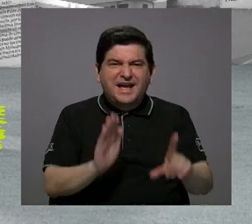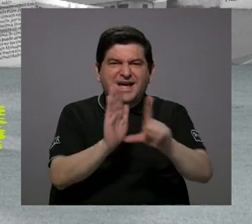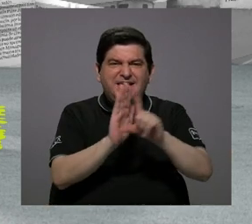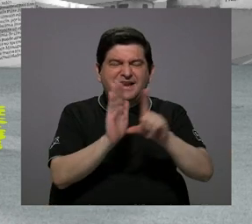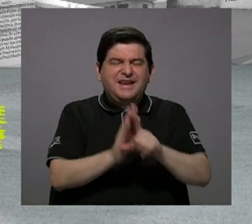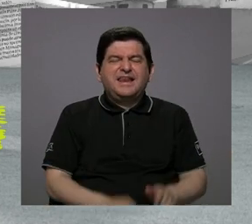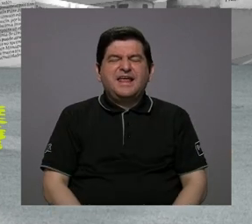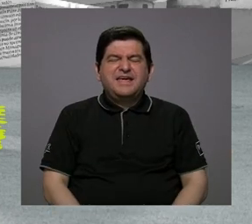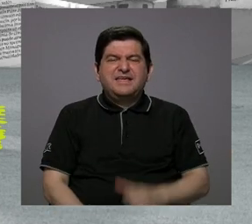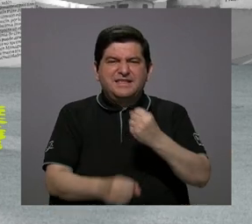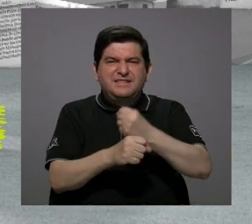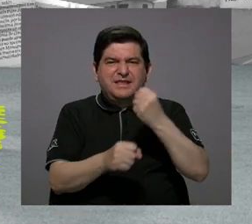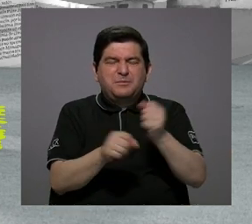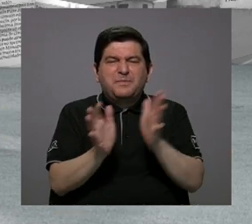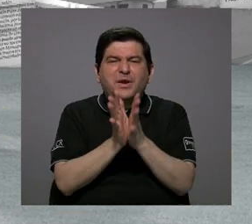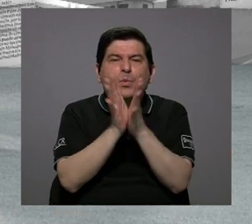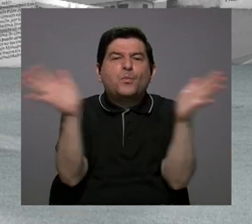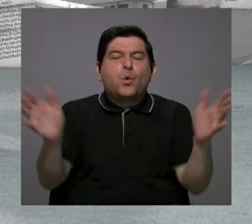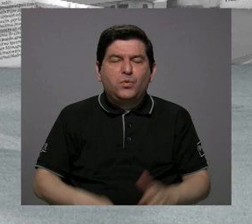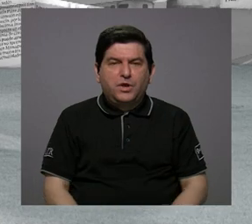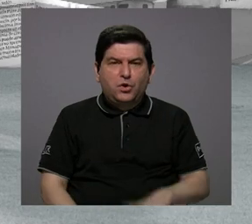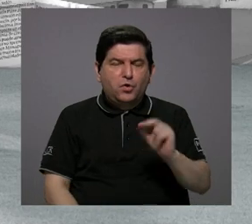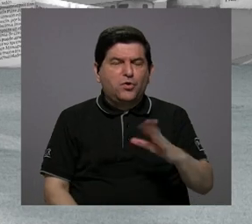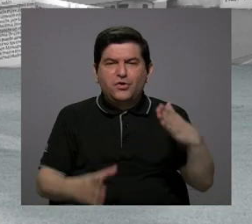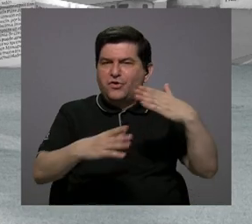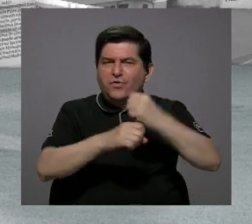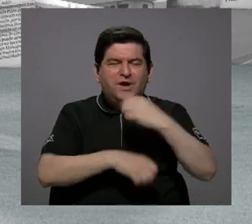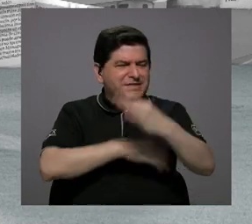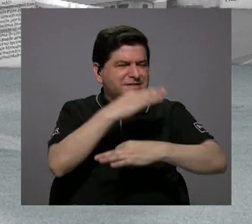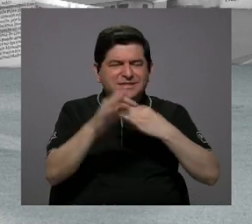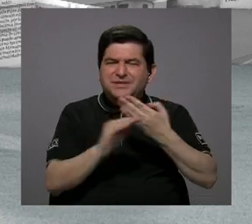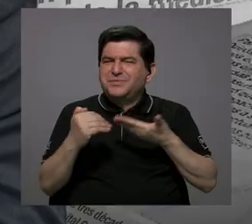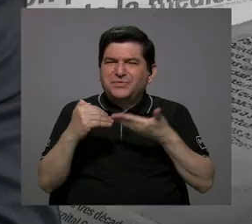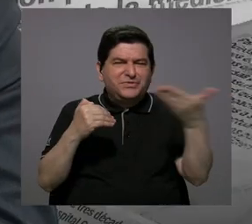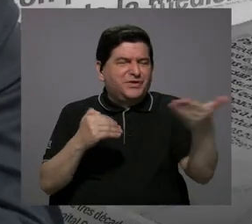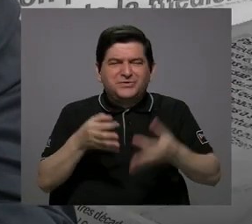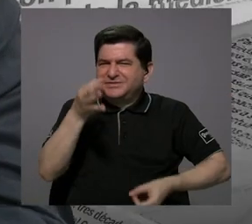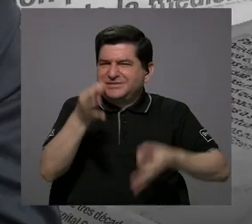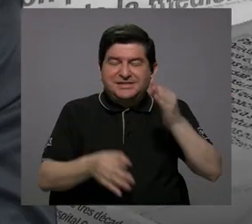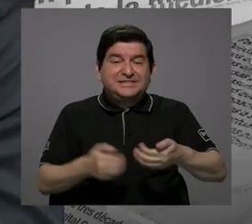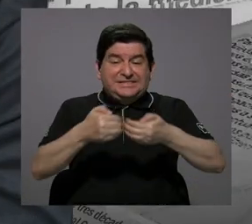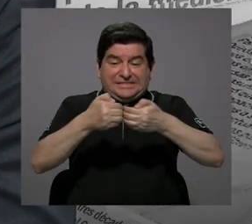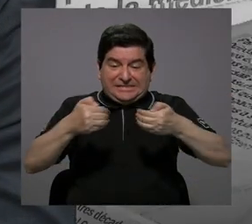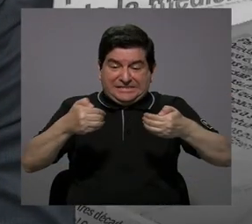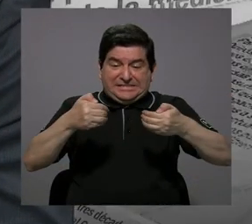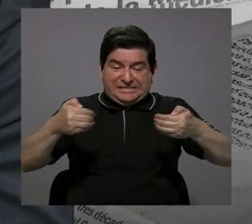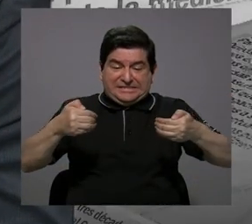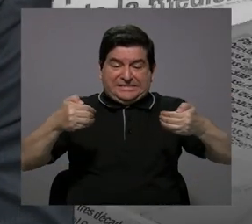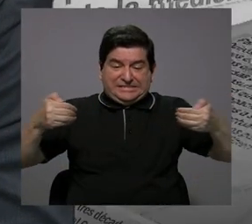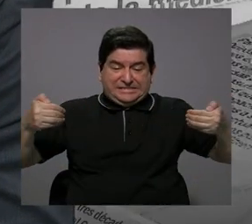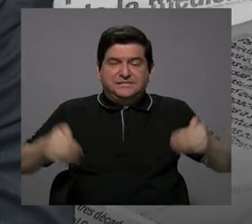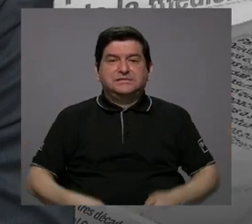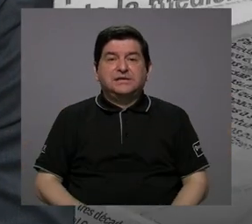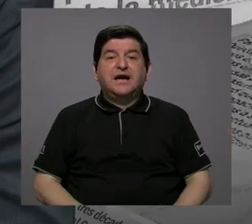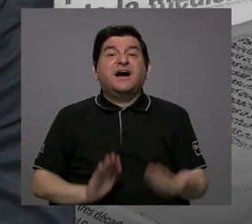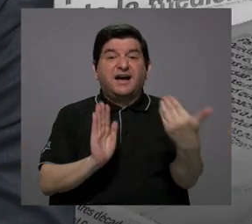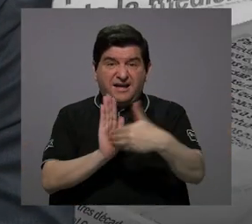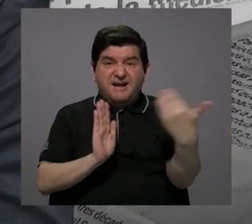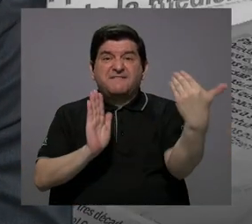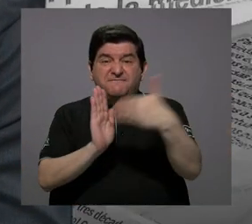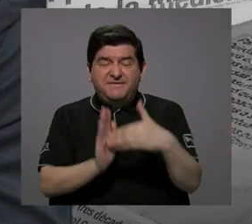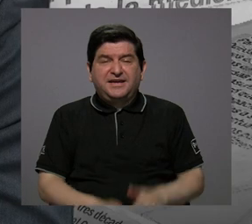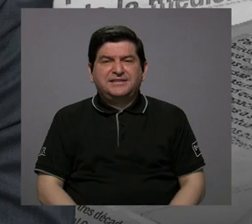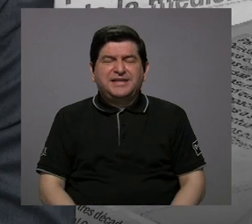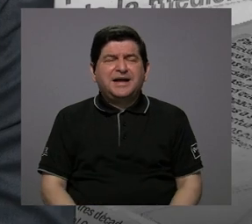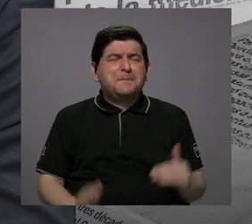marco de empleo público para que no se sigan cometiendo estas injusticias, estas brechas que al final de cuentas están afectando a